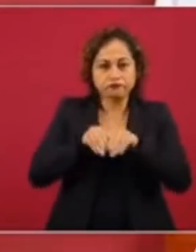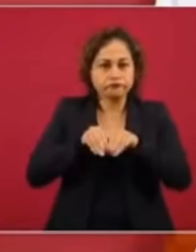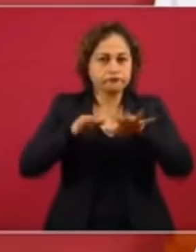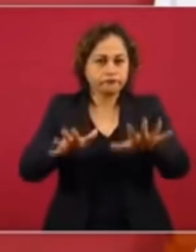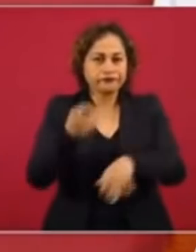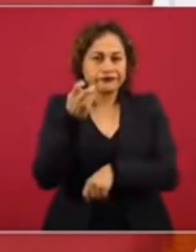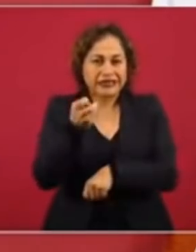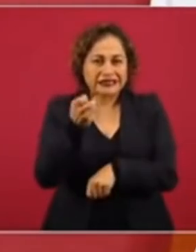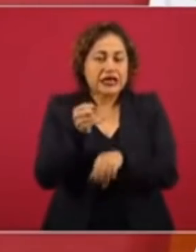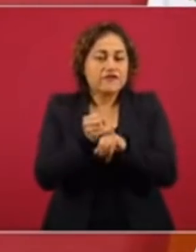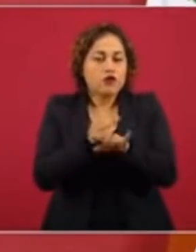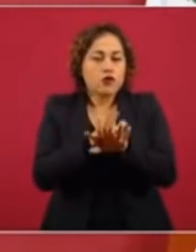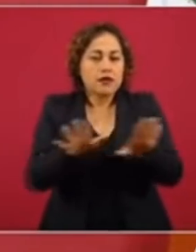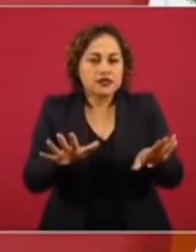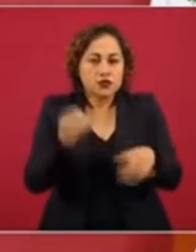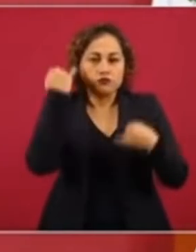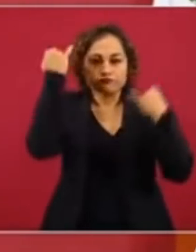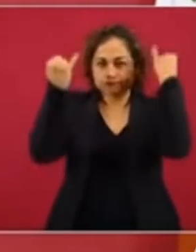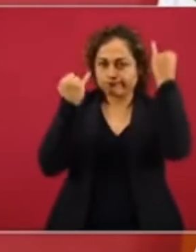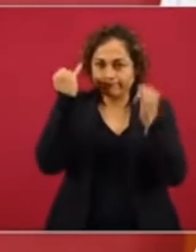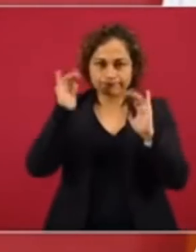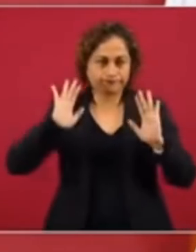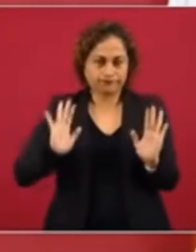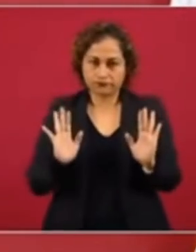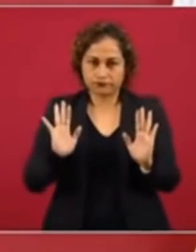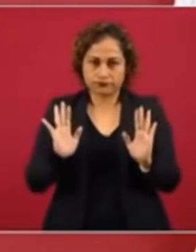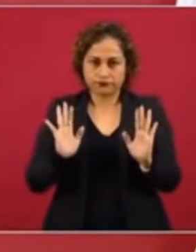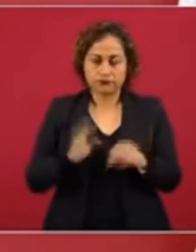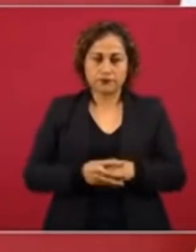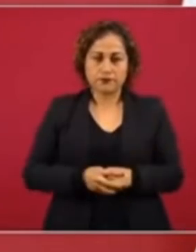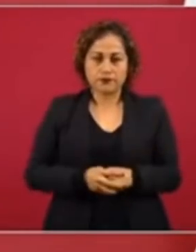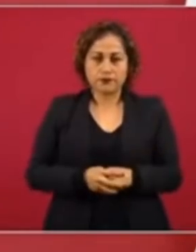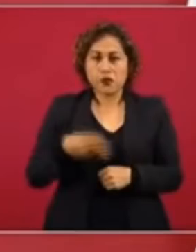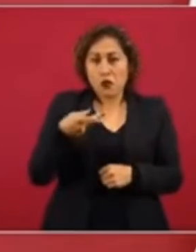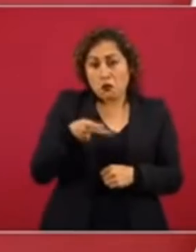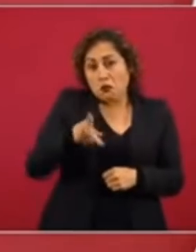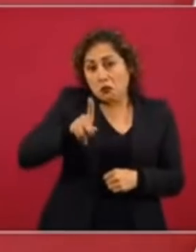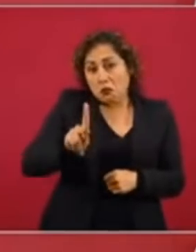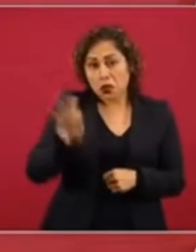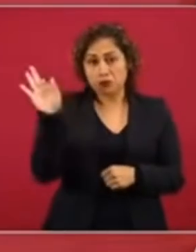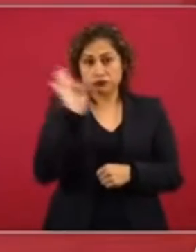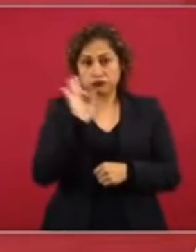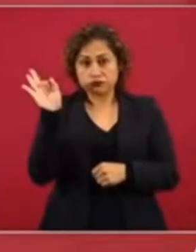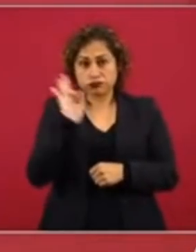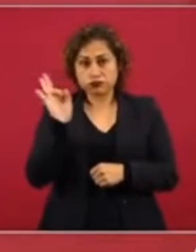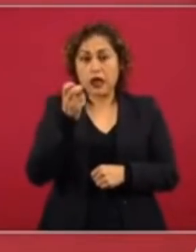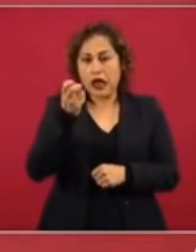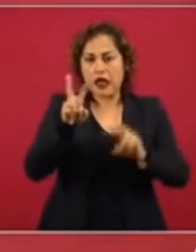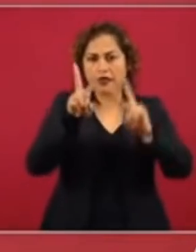legítimo que todo esto se analice